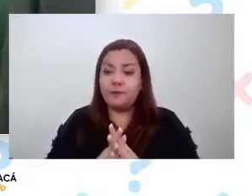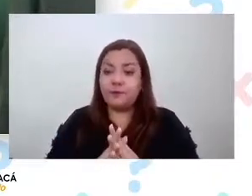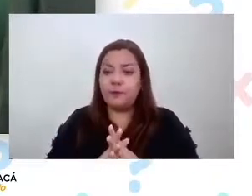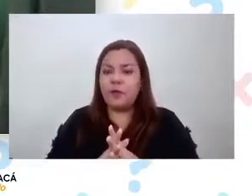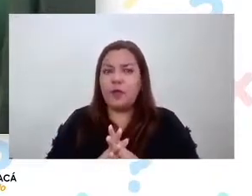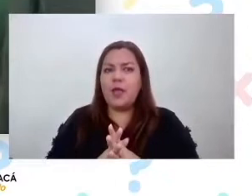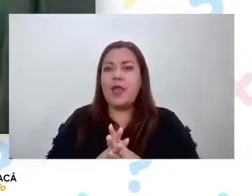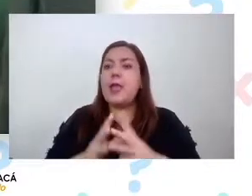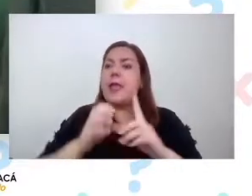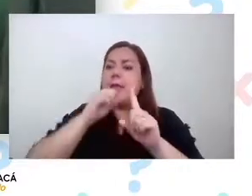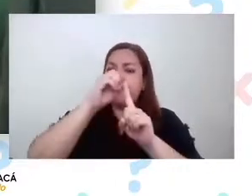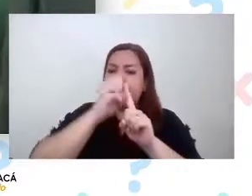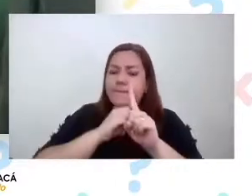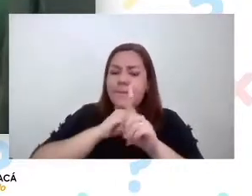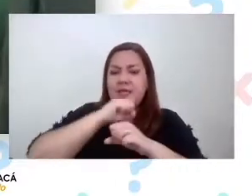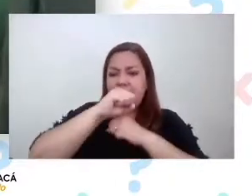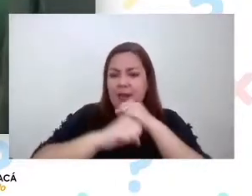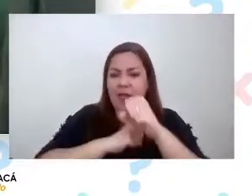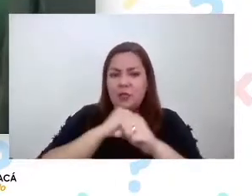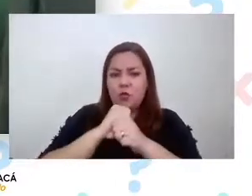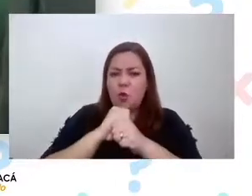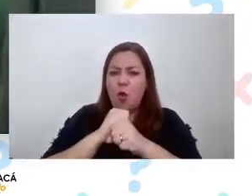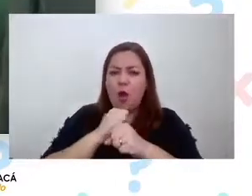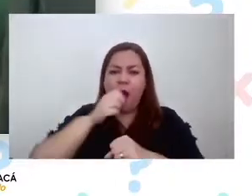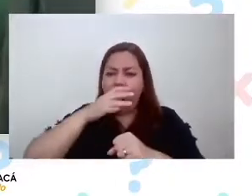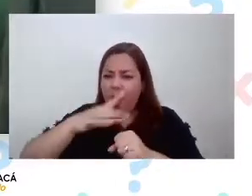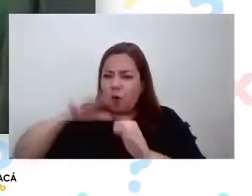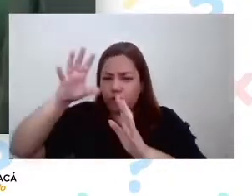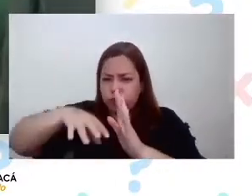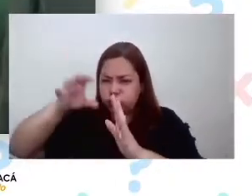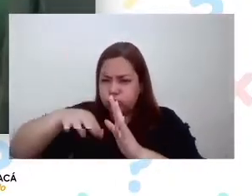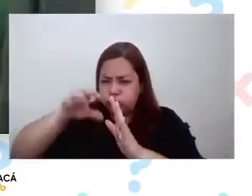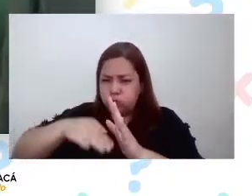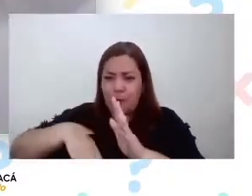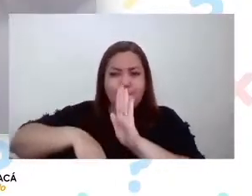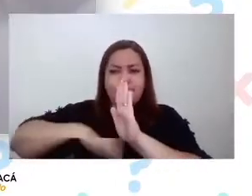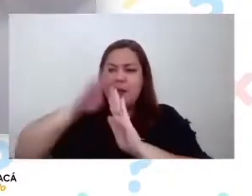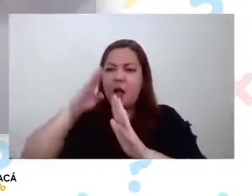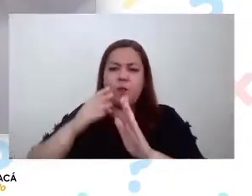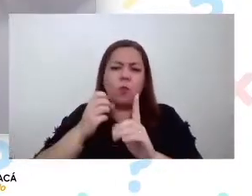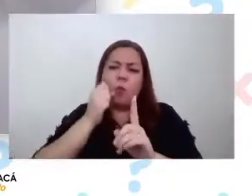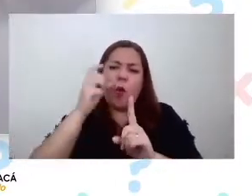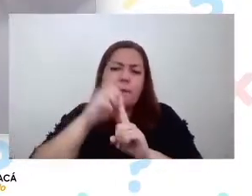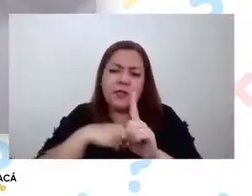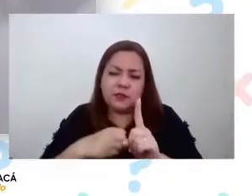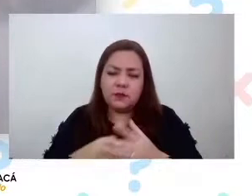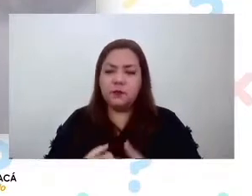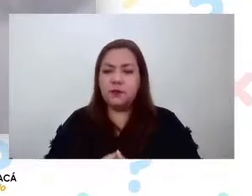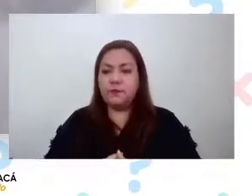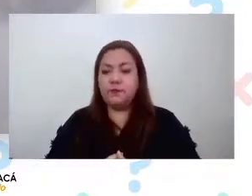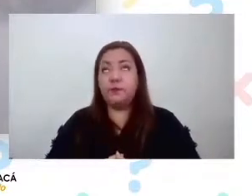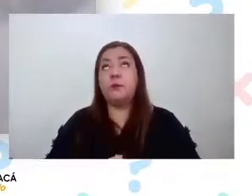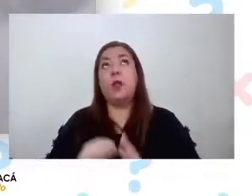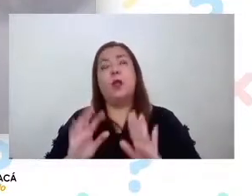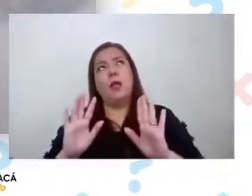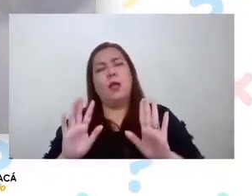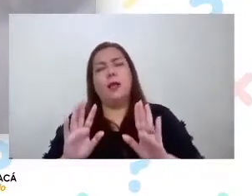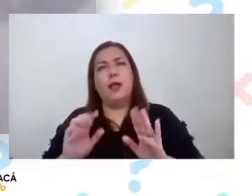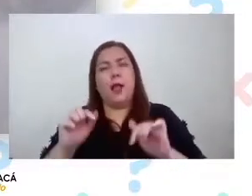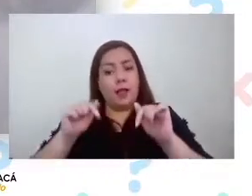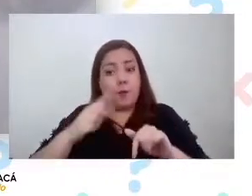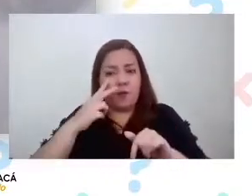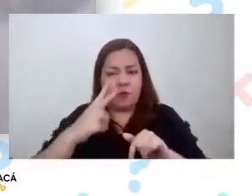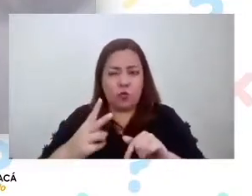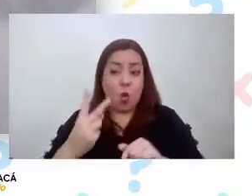año se acumula más agua en alto patache bueno acá hemos visto que los dos meses son dos meses que se